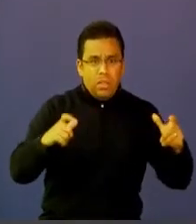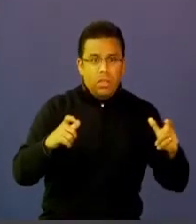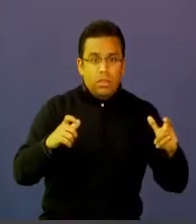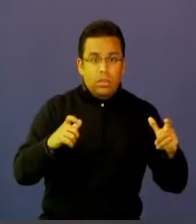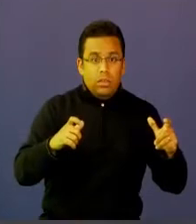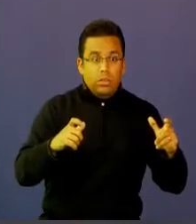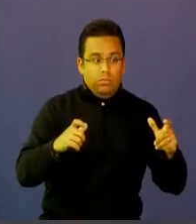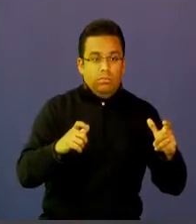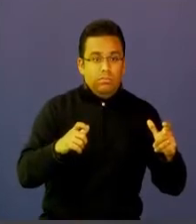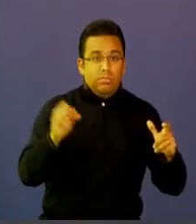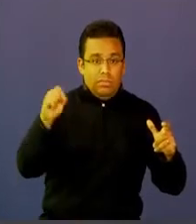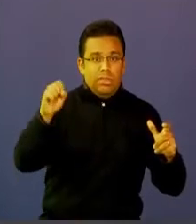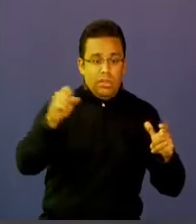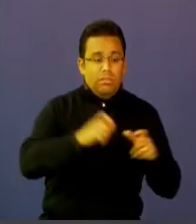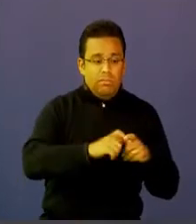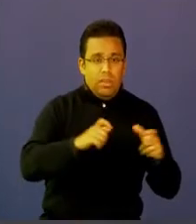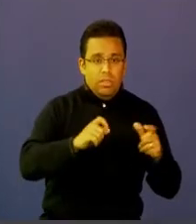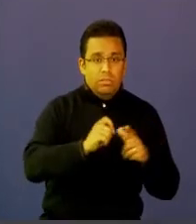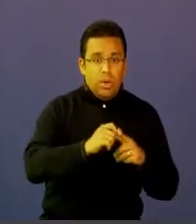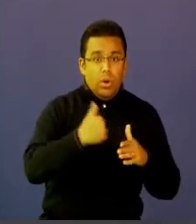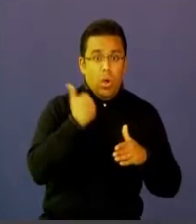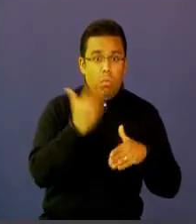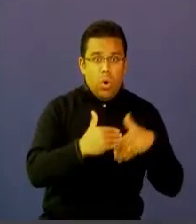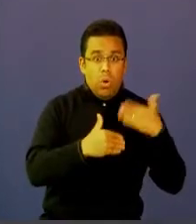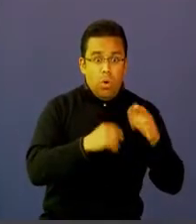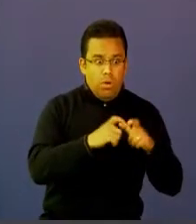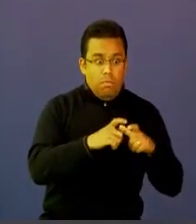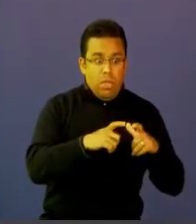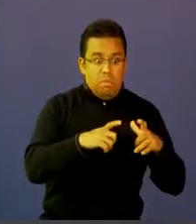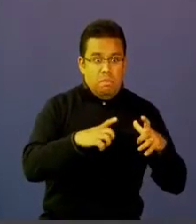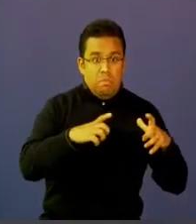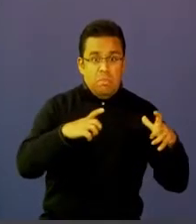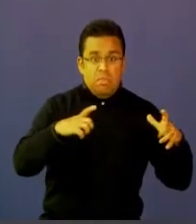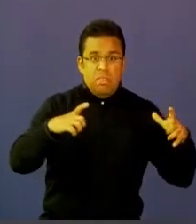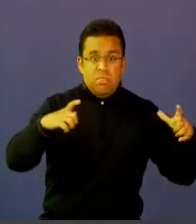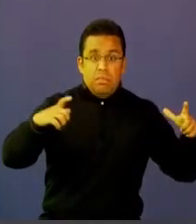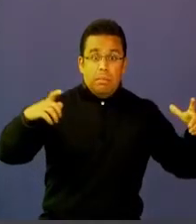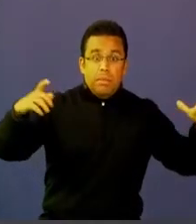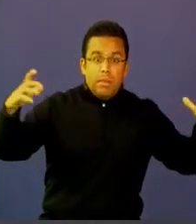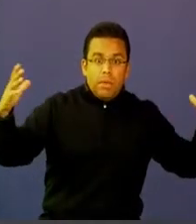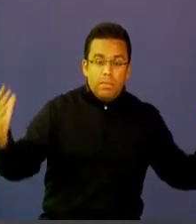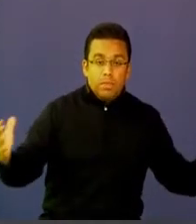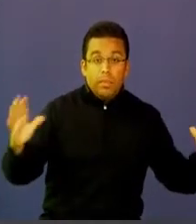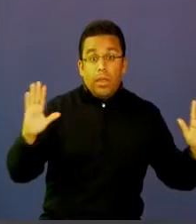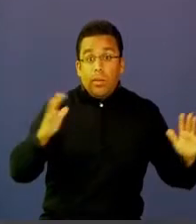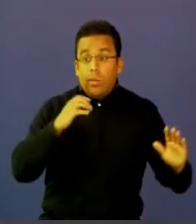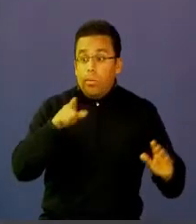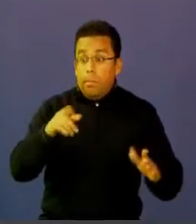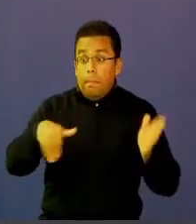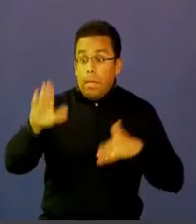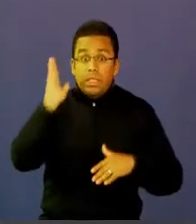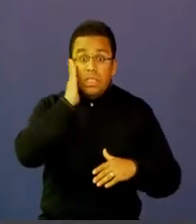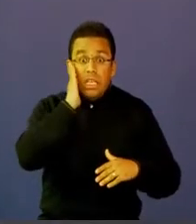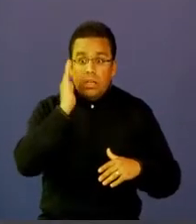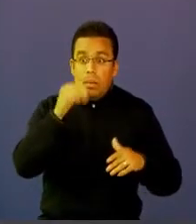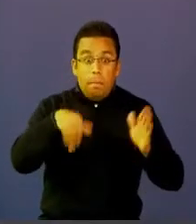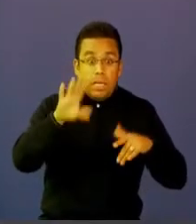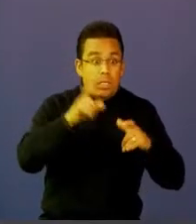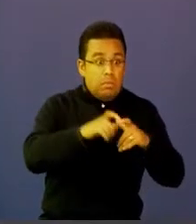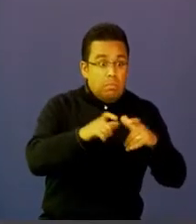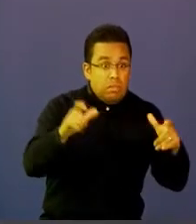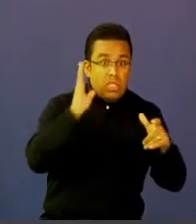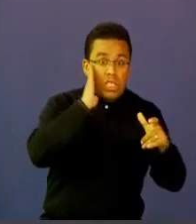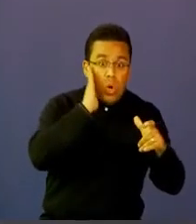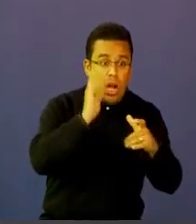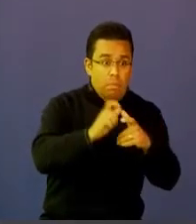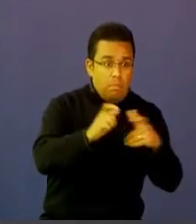son más. Y cada vez son más porque en la medida en que aumenta el acceso a dispositivos, en la medida en que hay más usuarios conectados todo